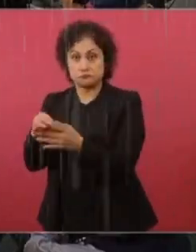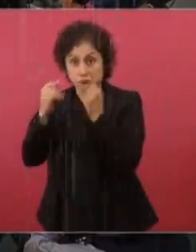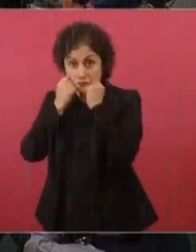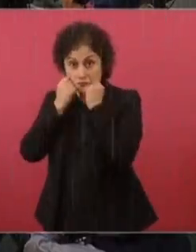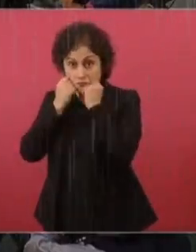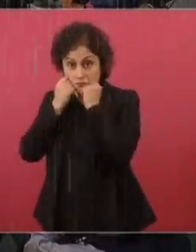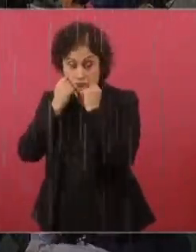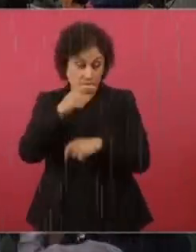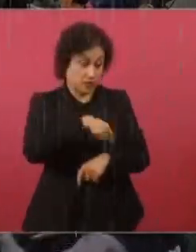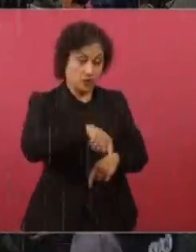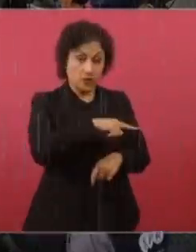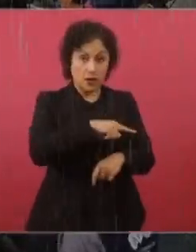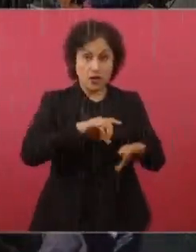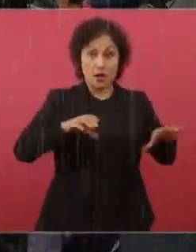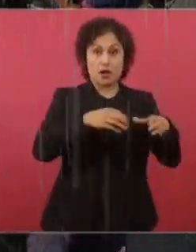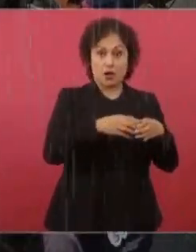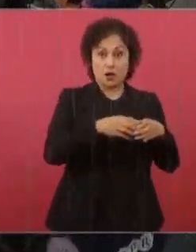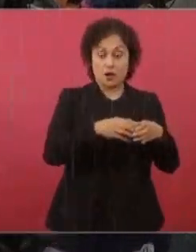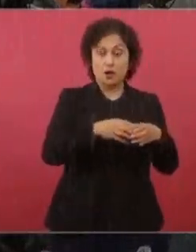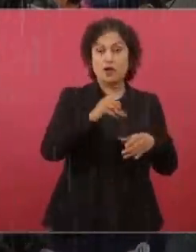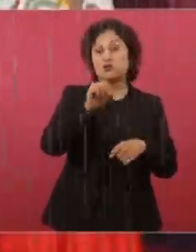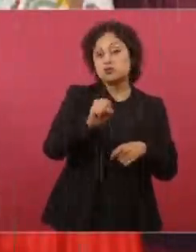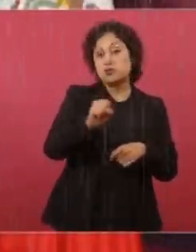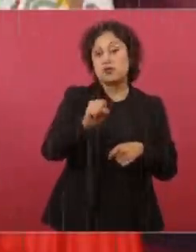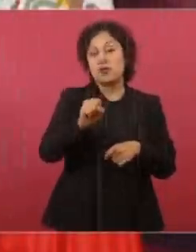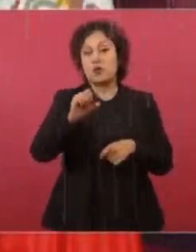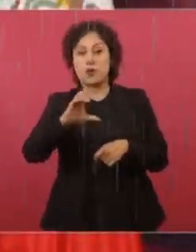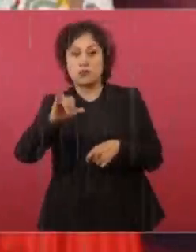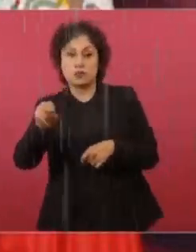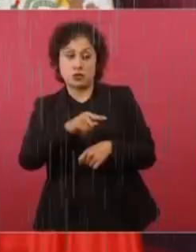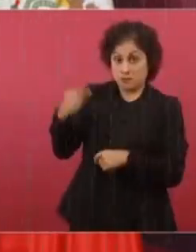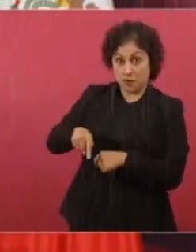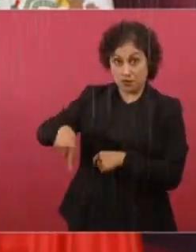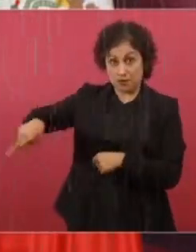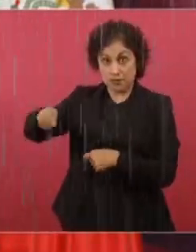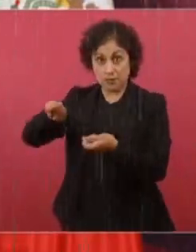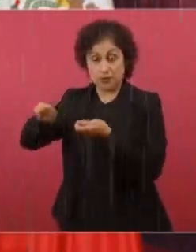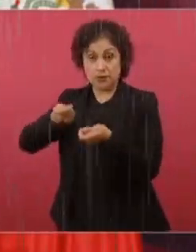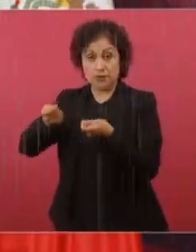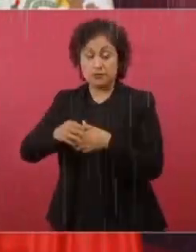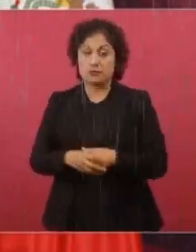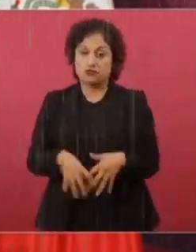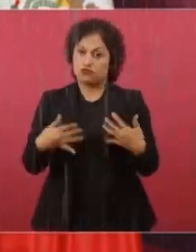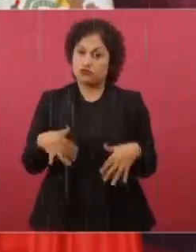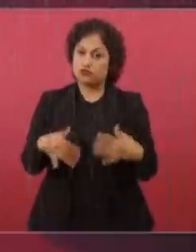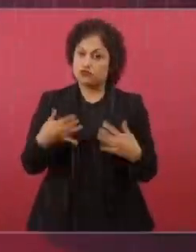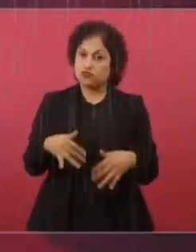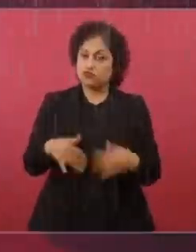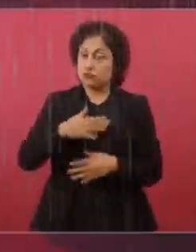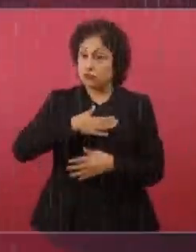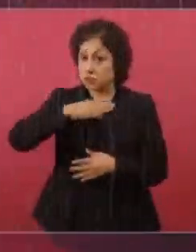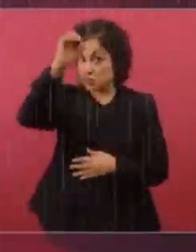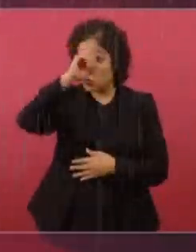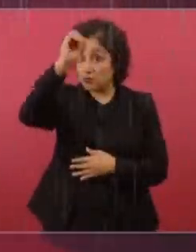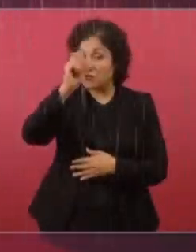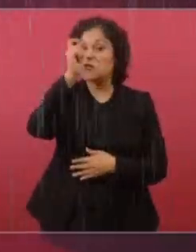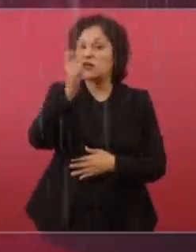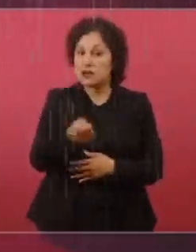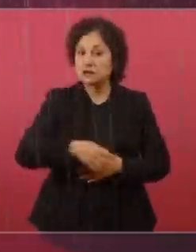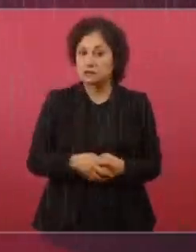los del supremo poder conservador, anulan las leyes. Por eso pienso que es importantísimo que se elijan